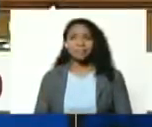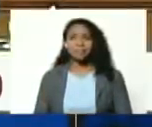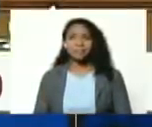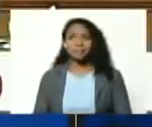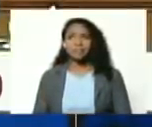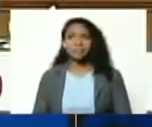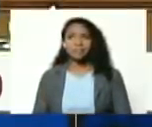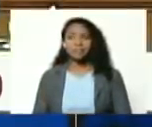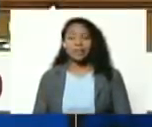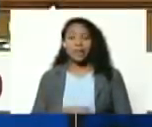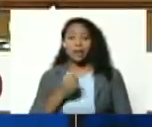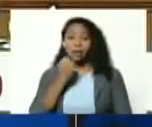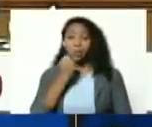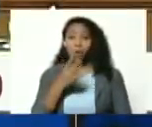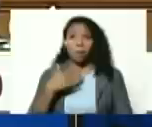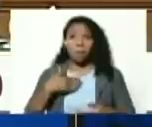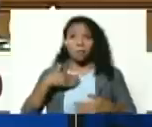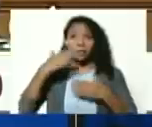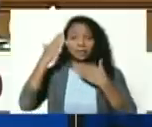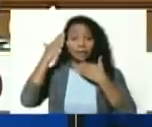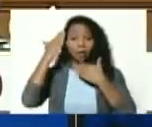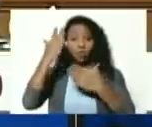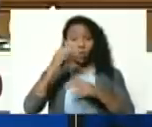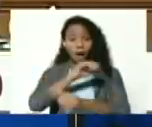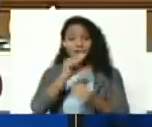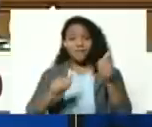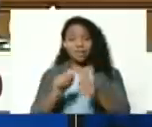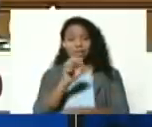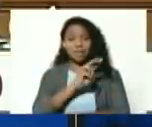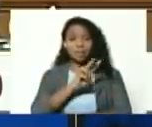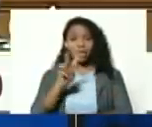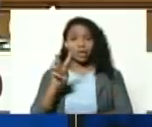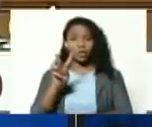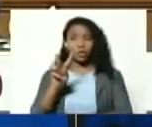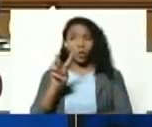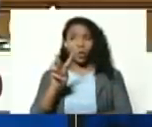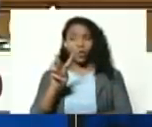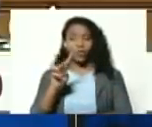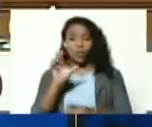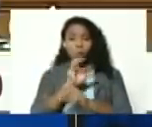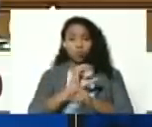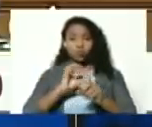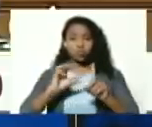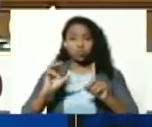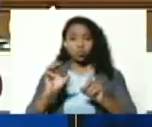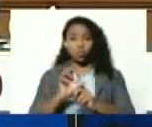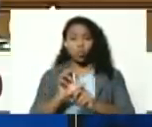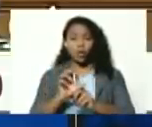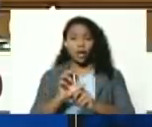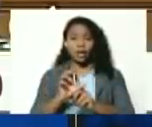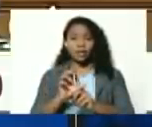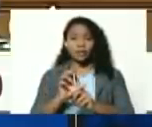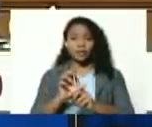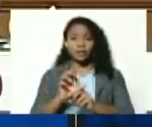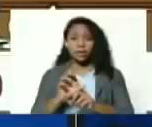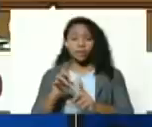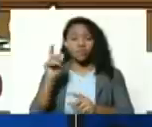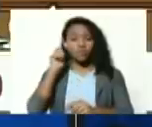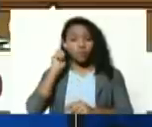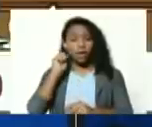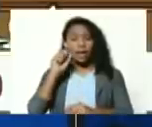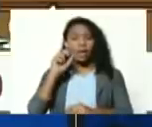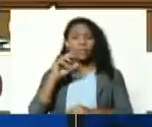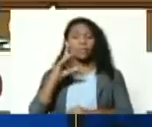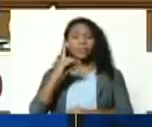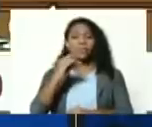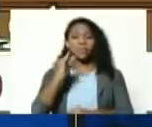bueno mi saludo al viceministro de cultura Dimas Nicolás